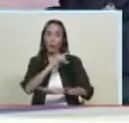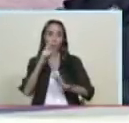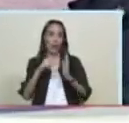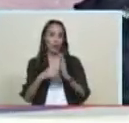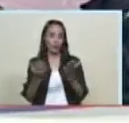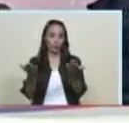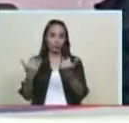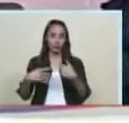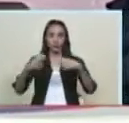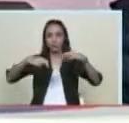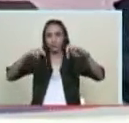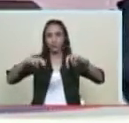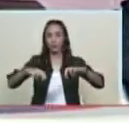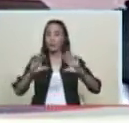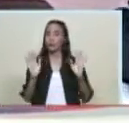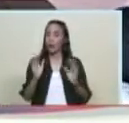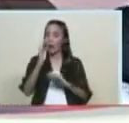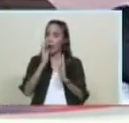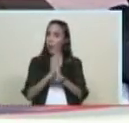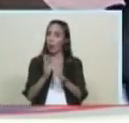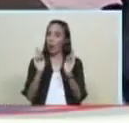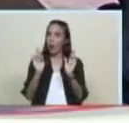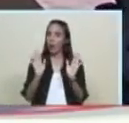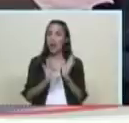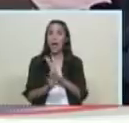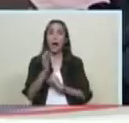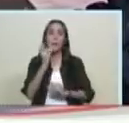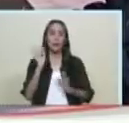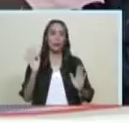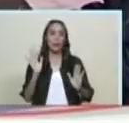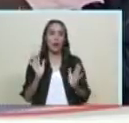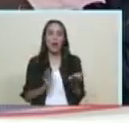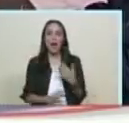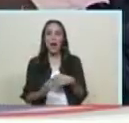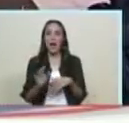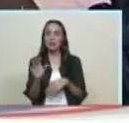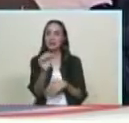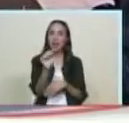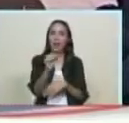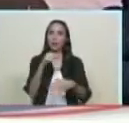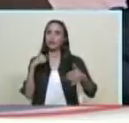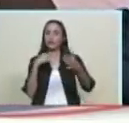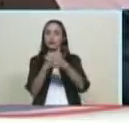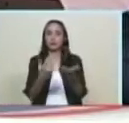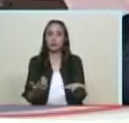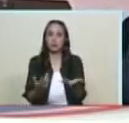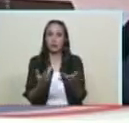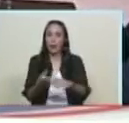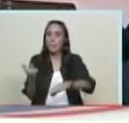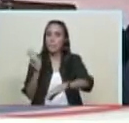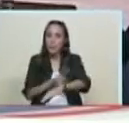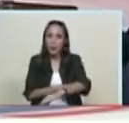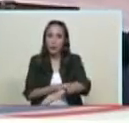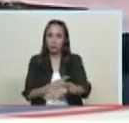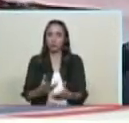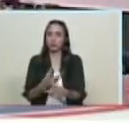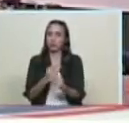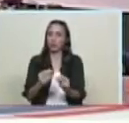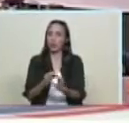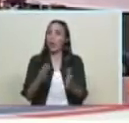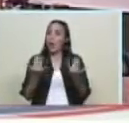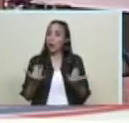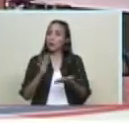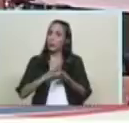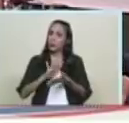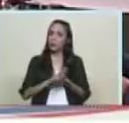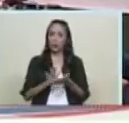y sanitos ¿pa' qué inventar si estamos sanos? dice una amiga mía una amiga mía siempre dice ¿pa' qué inventar